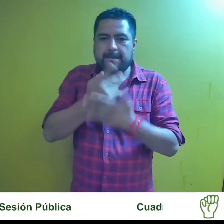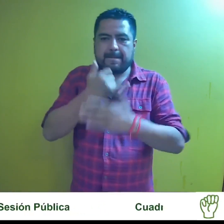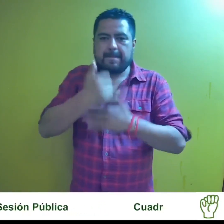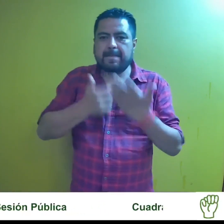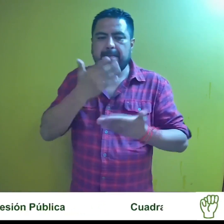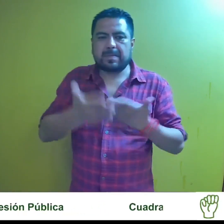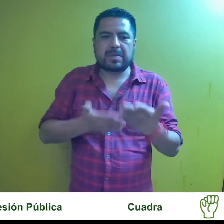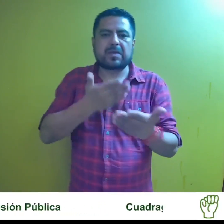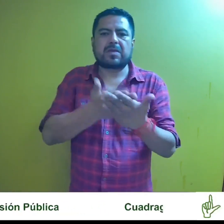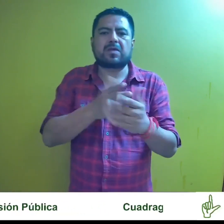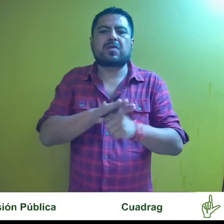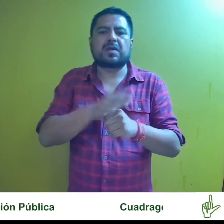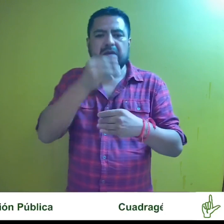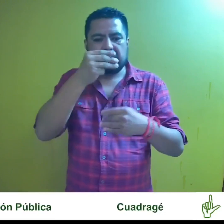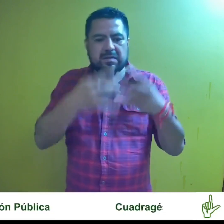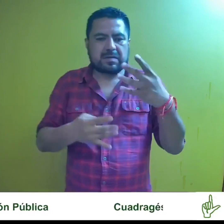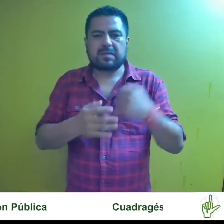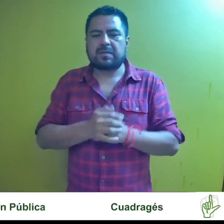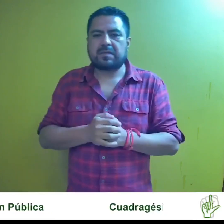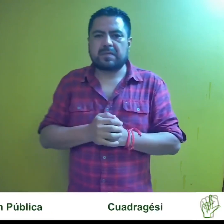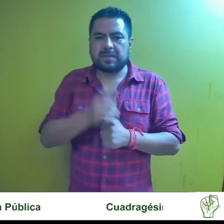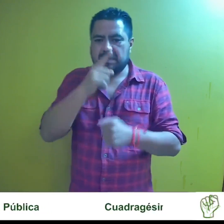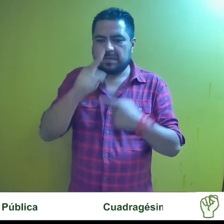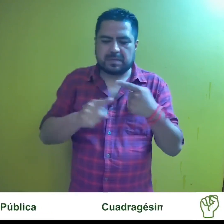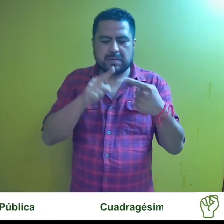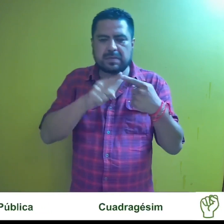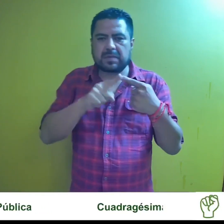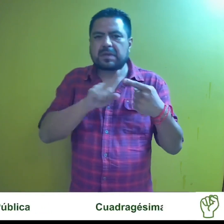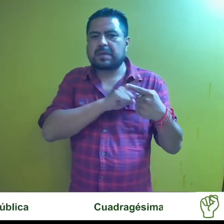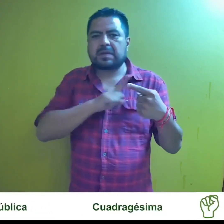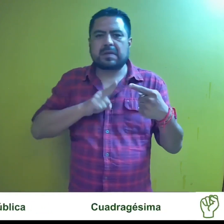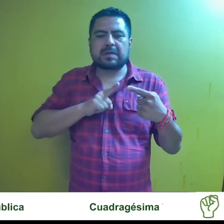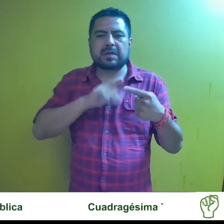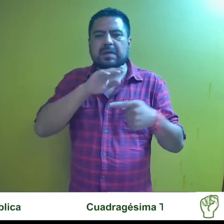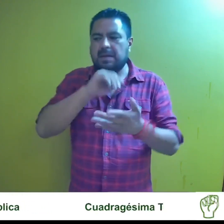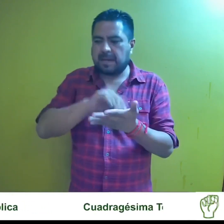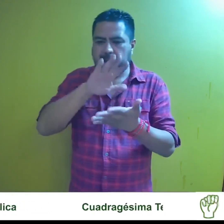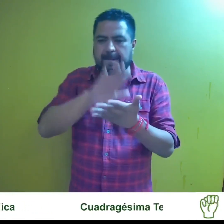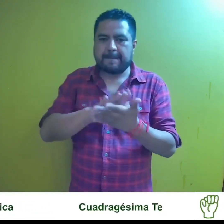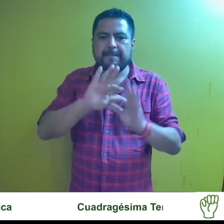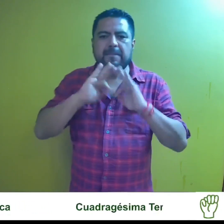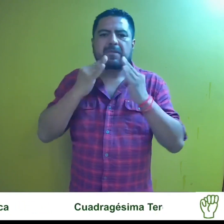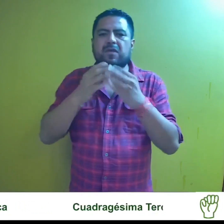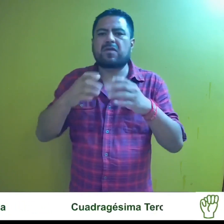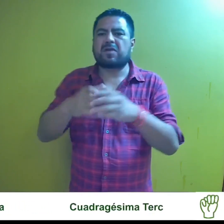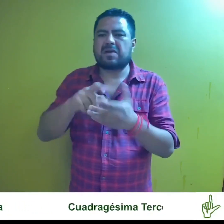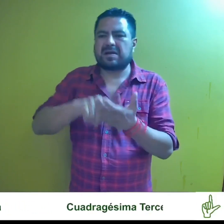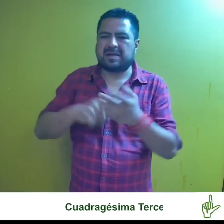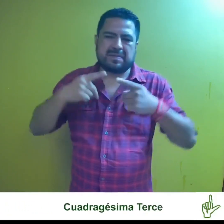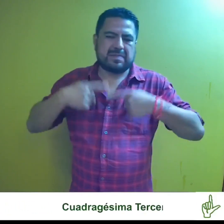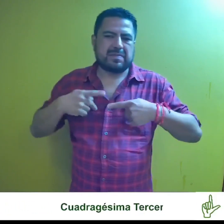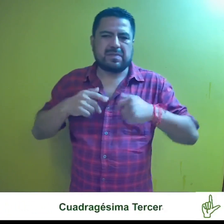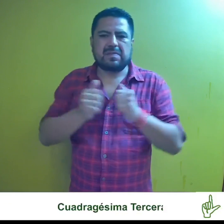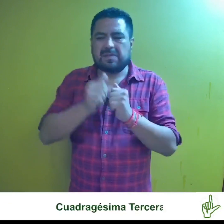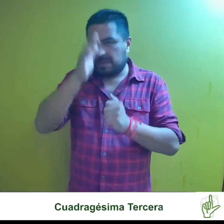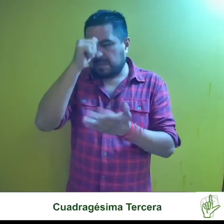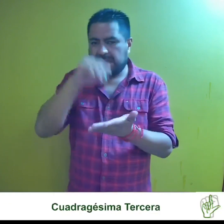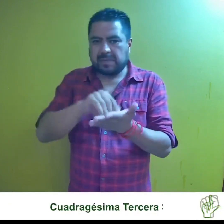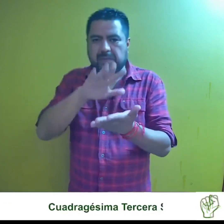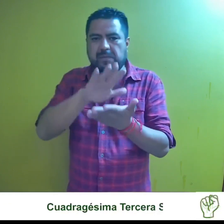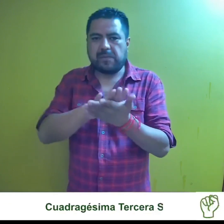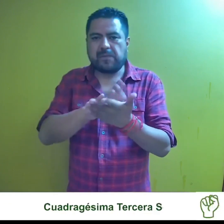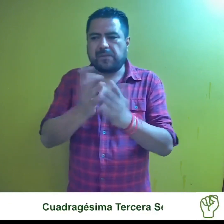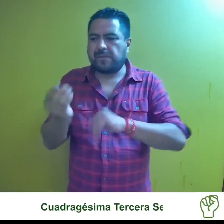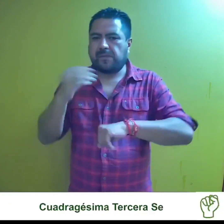propone los siguientes puntos resolutivos. Primero, se declaran fundados los agravios formulados por la parte actora conforme a los razonamientos